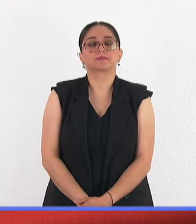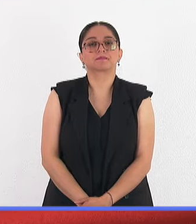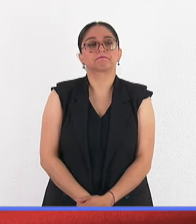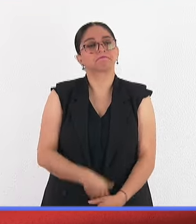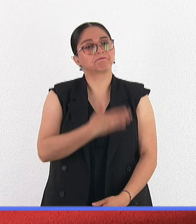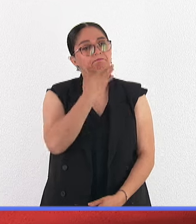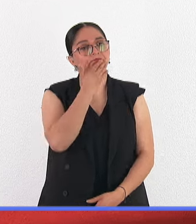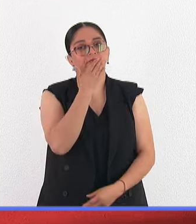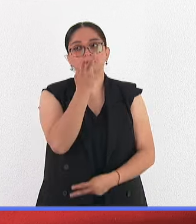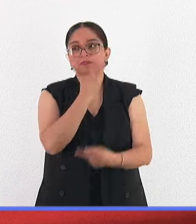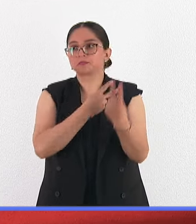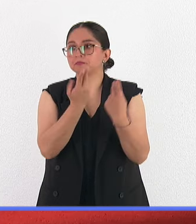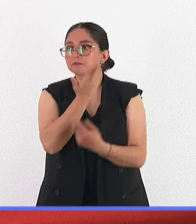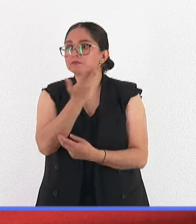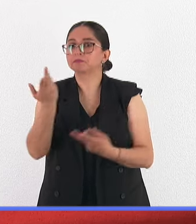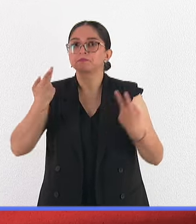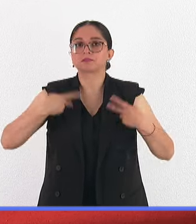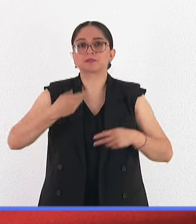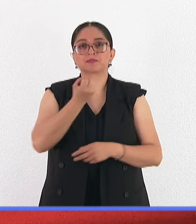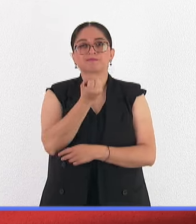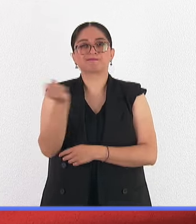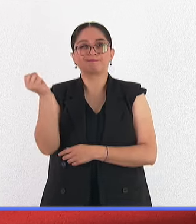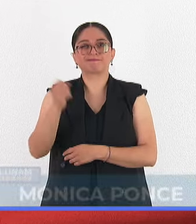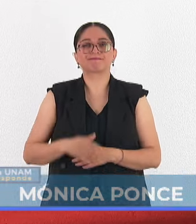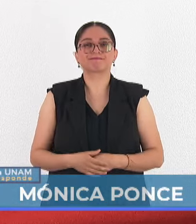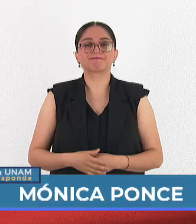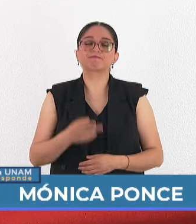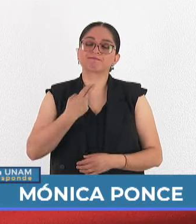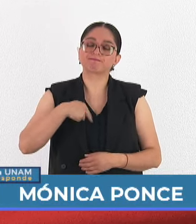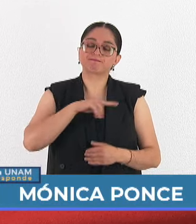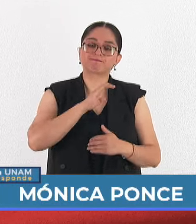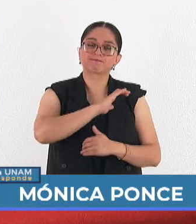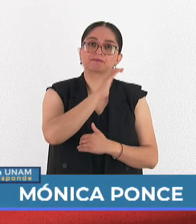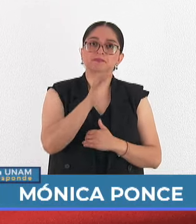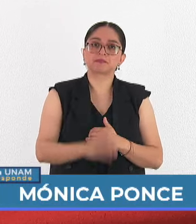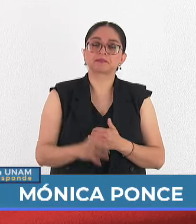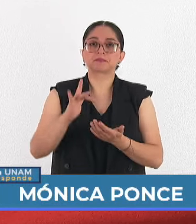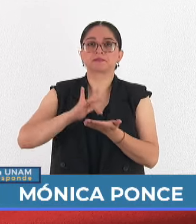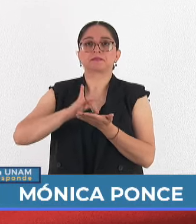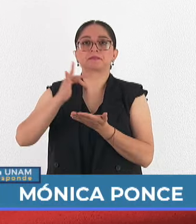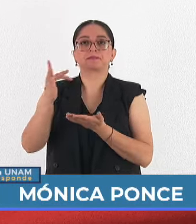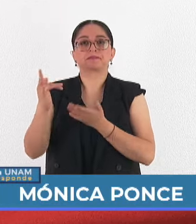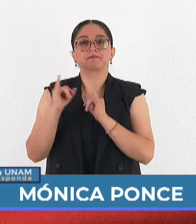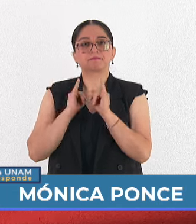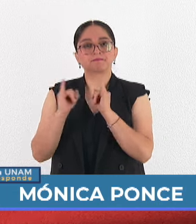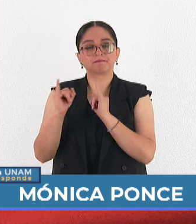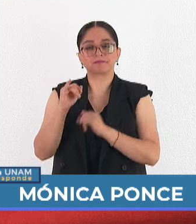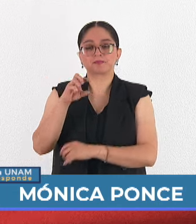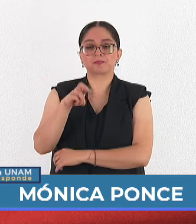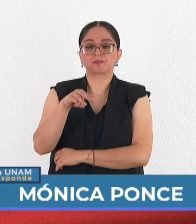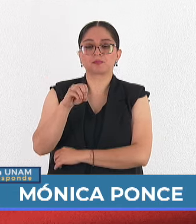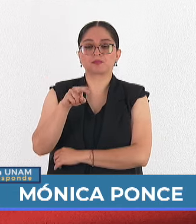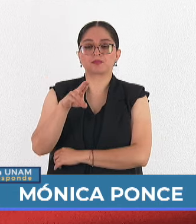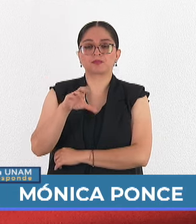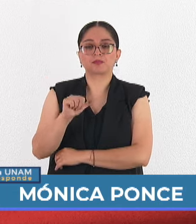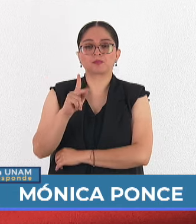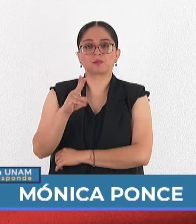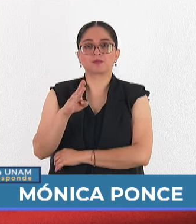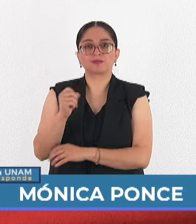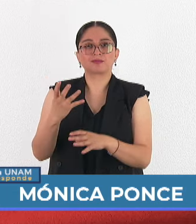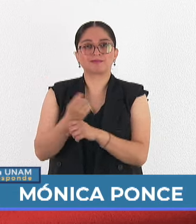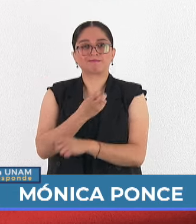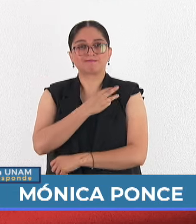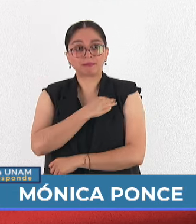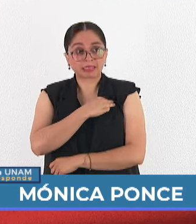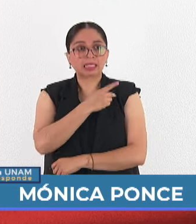Bienvenidos siempre a todos esos talentos. Y con esto terminamos nuestro programa de hoy agradeciendo a Mónica Ponce su participación en la interpretación de lengua de